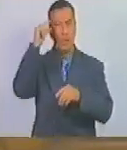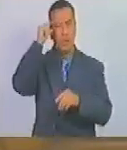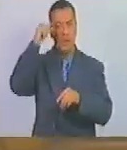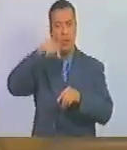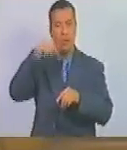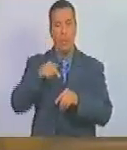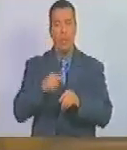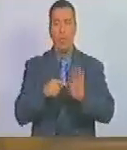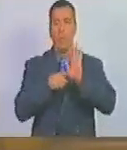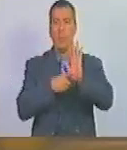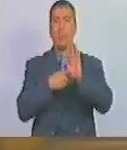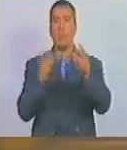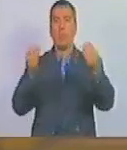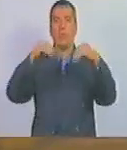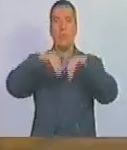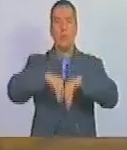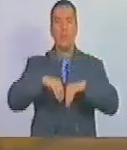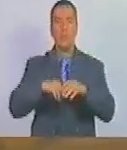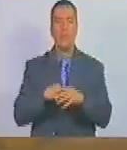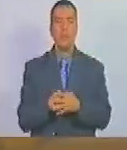corresponde presentar un acuerdo